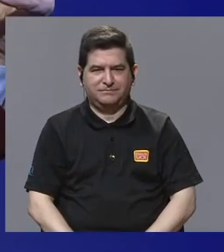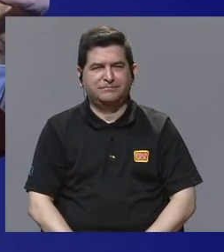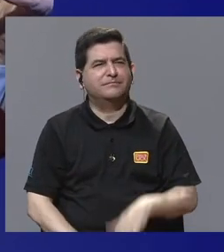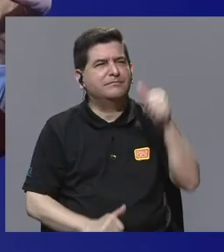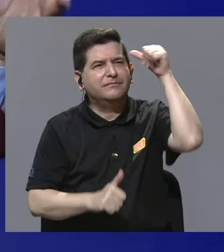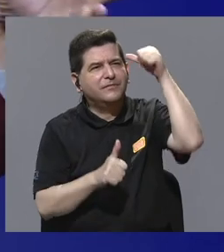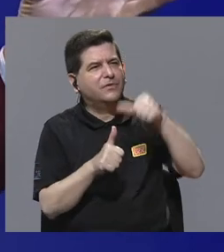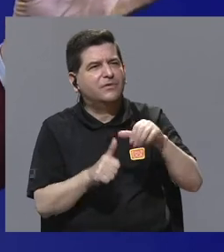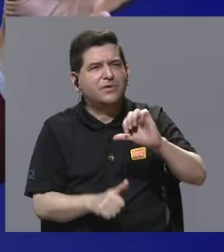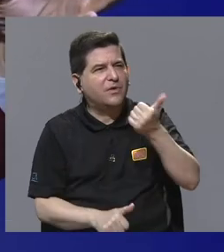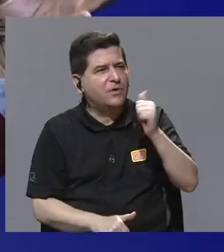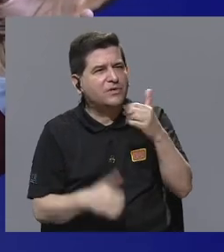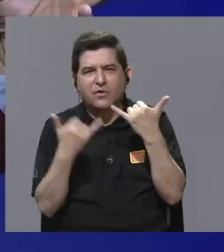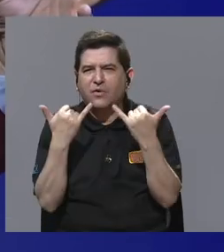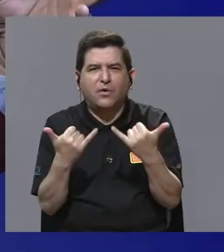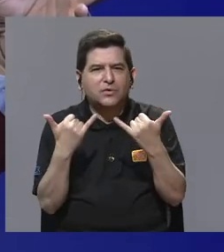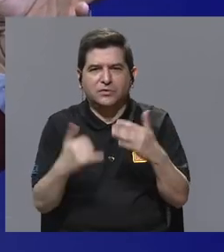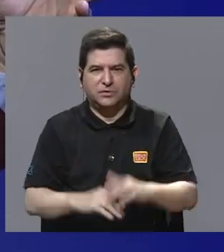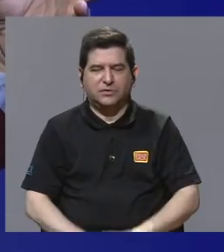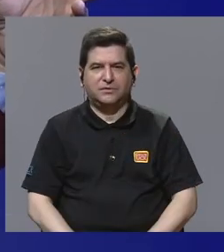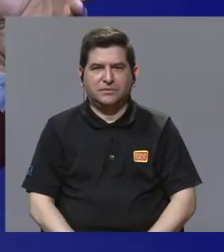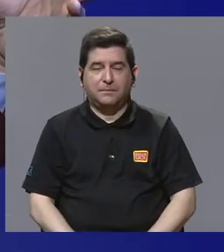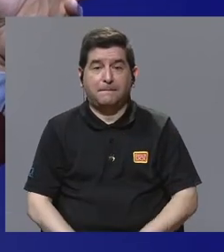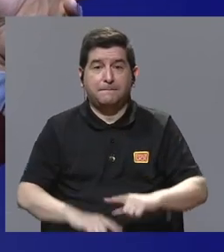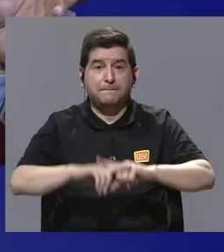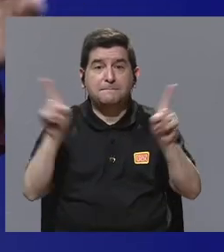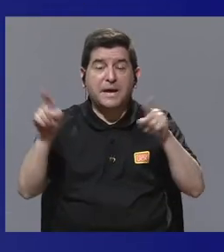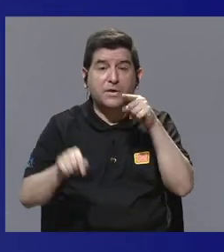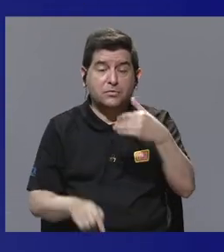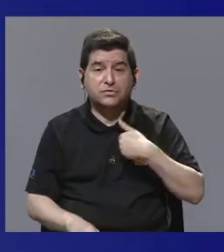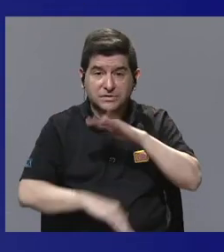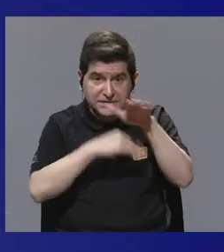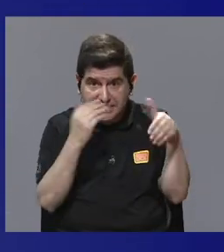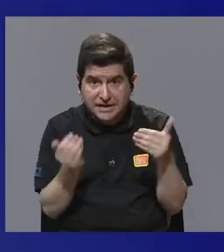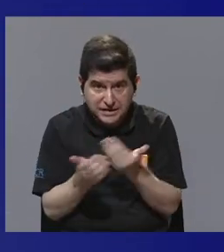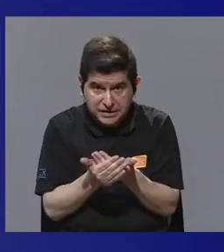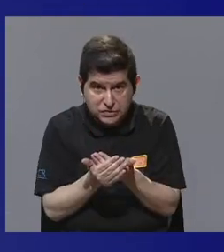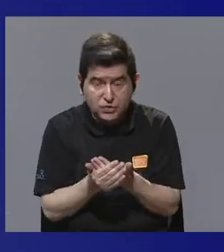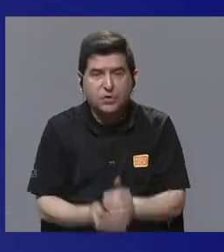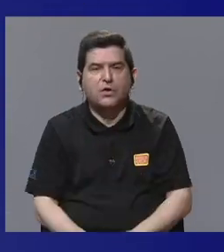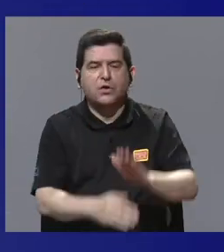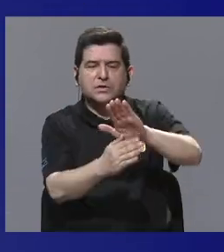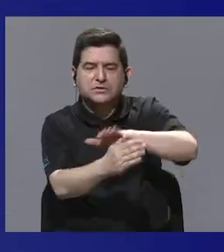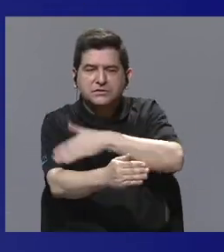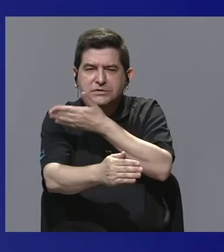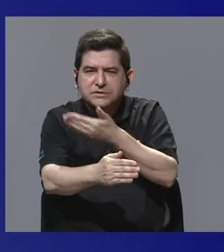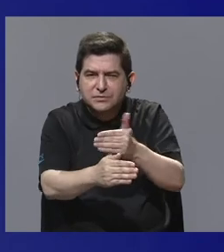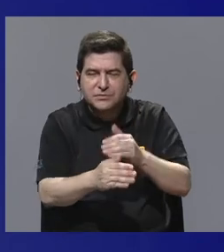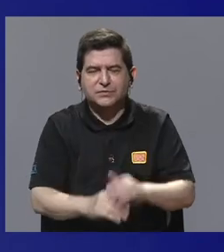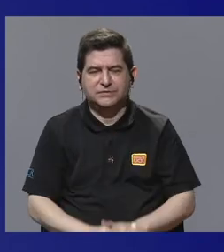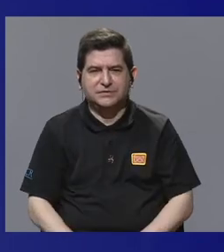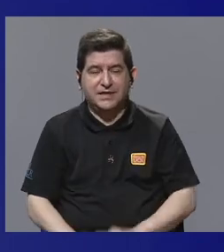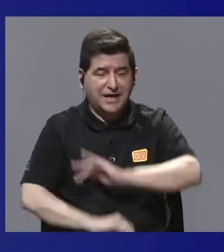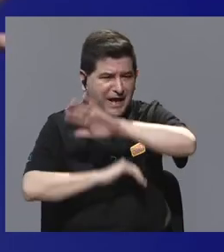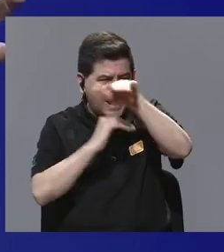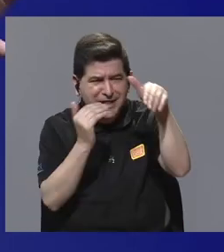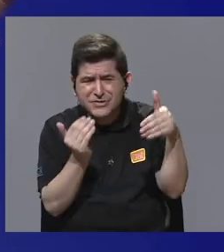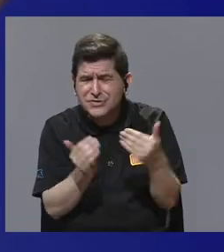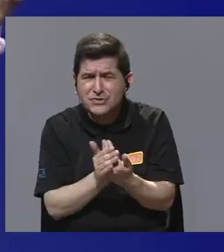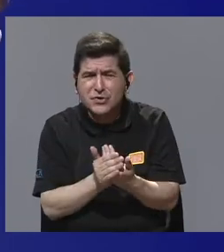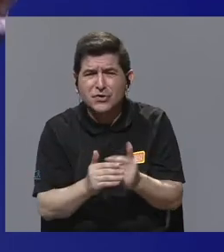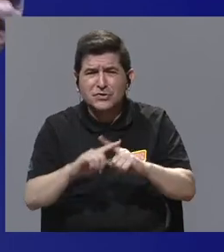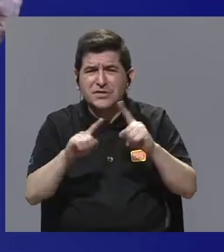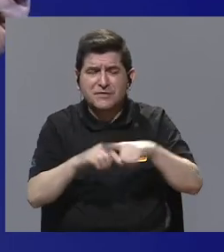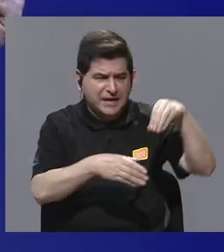No recuerdo cuál otro ahorita, pero cuando tienes todo eso, la musicalización, cuando tienes todos